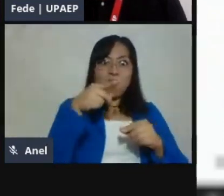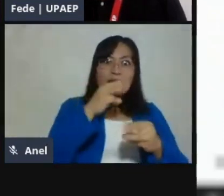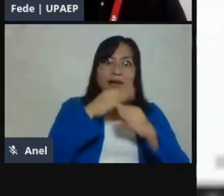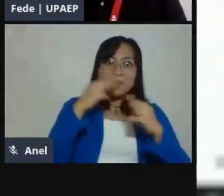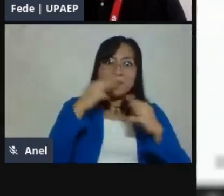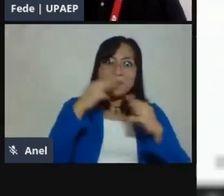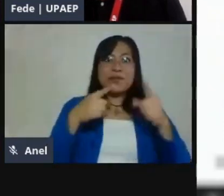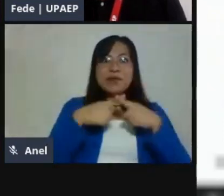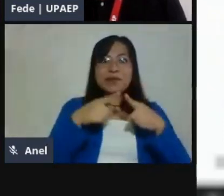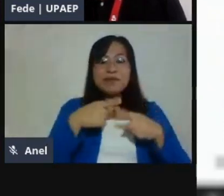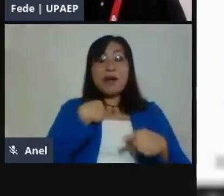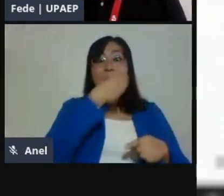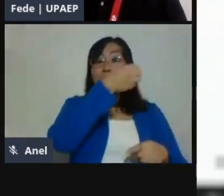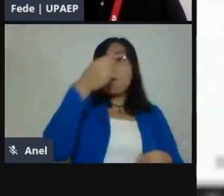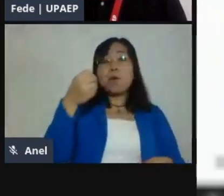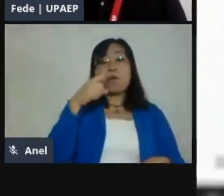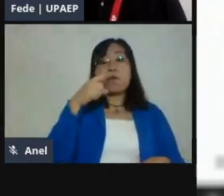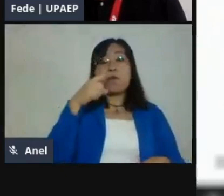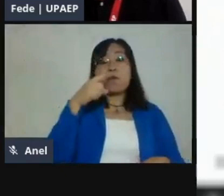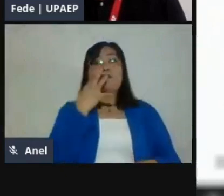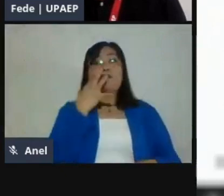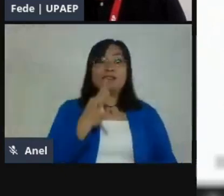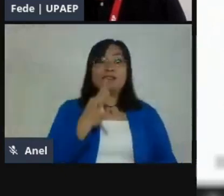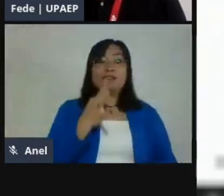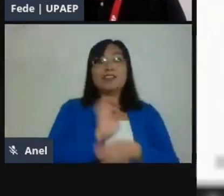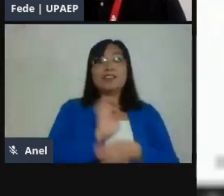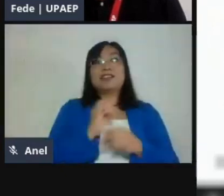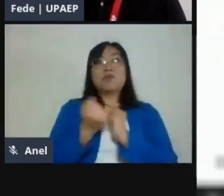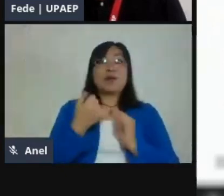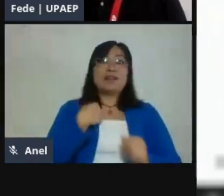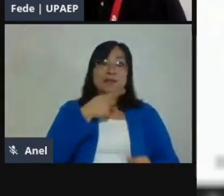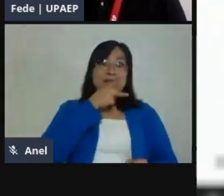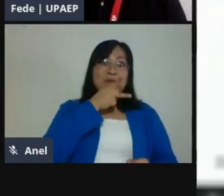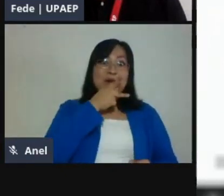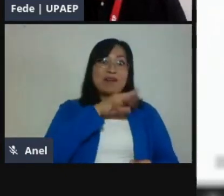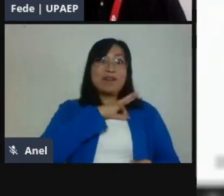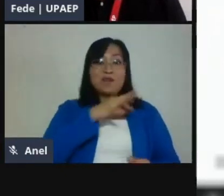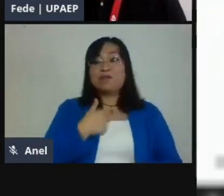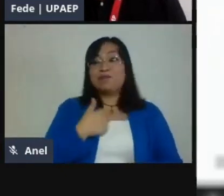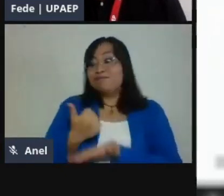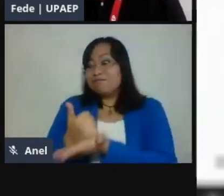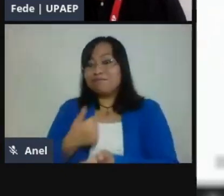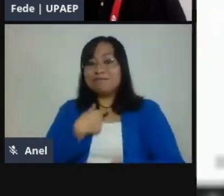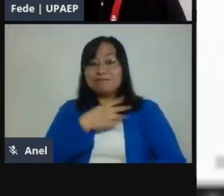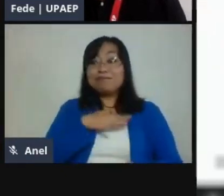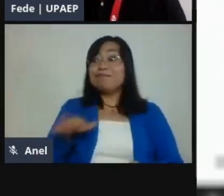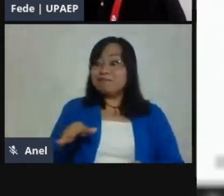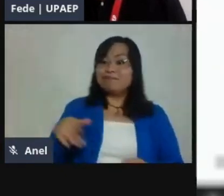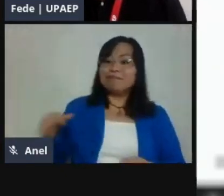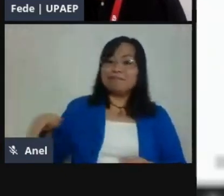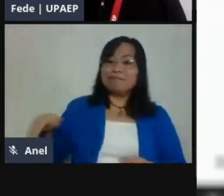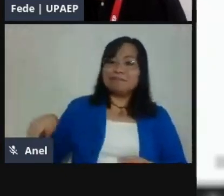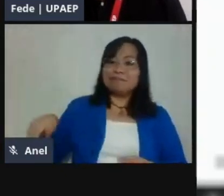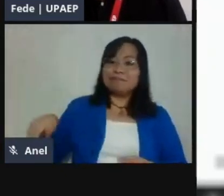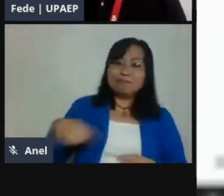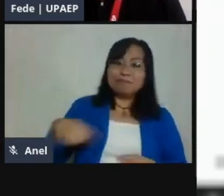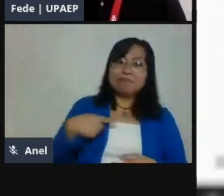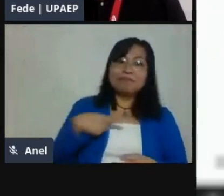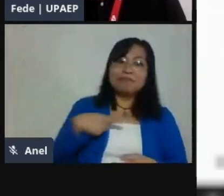fácilmente y no se pierdan en este reto nuevo que es trabajar con herramientas digitales.